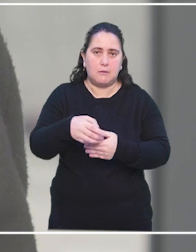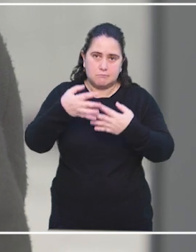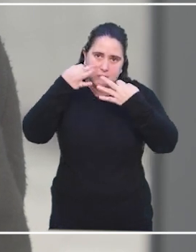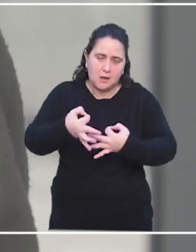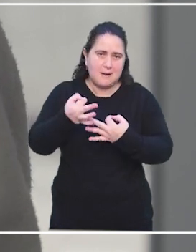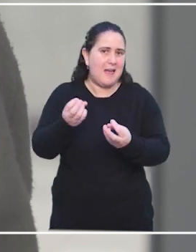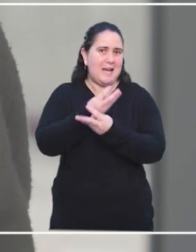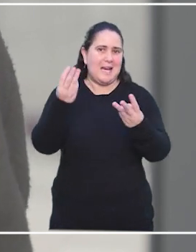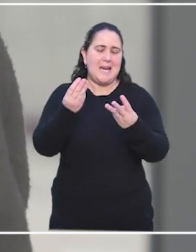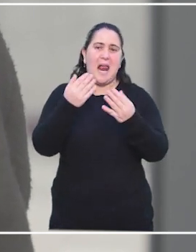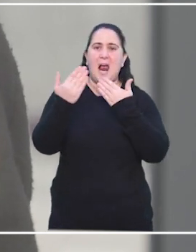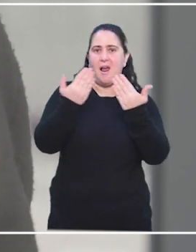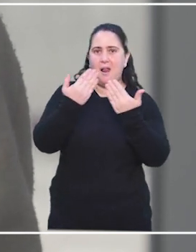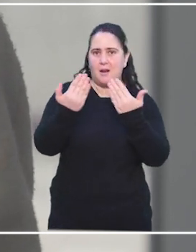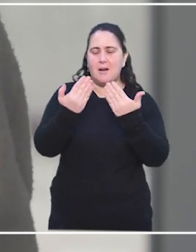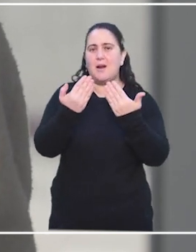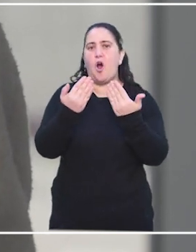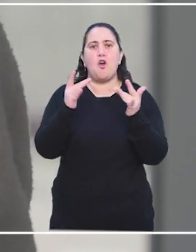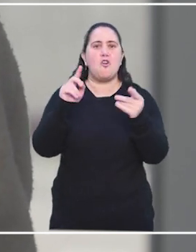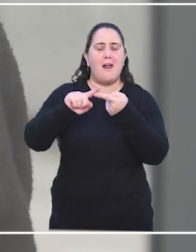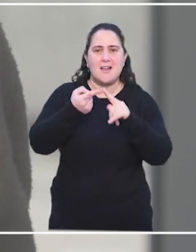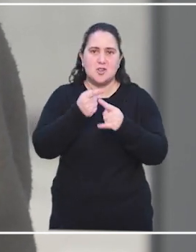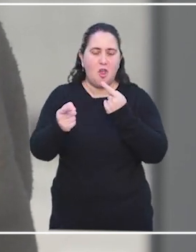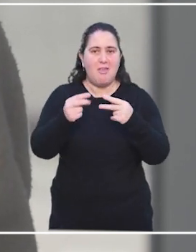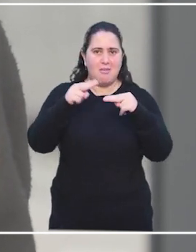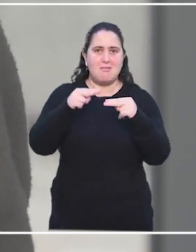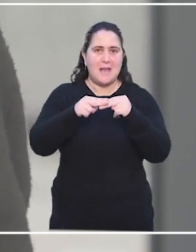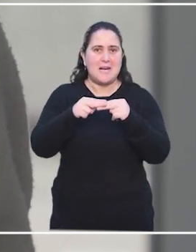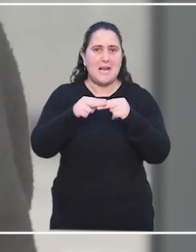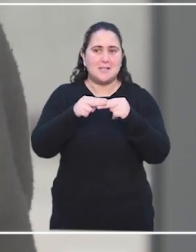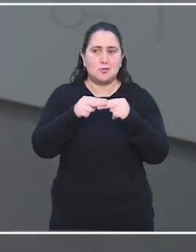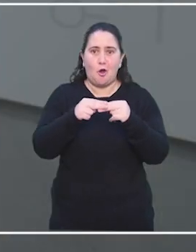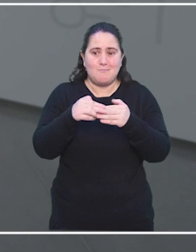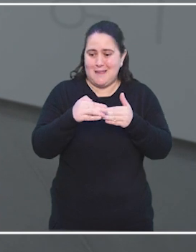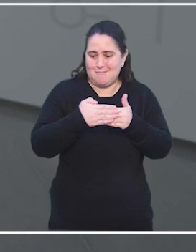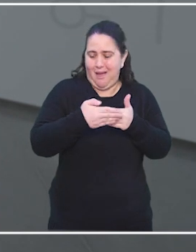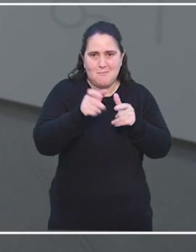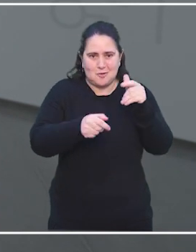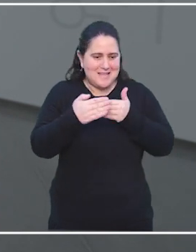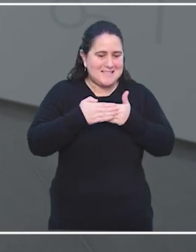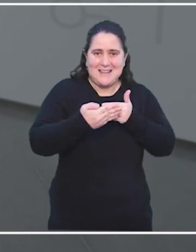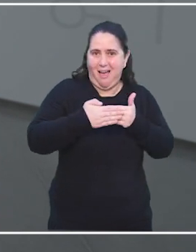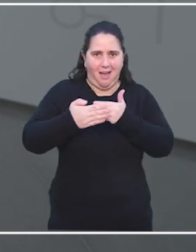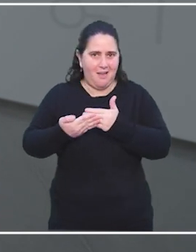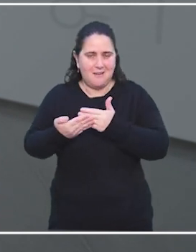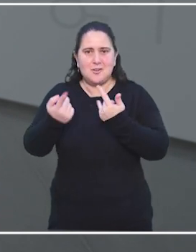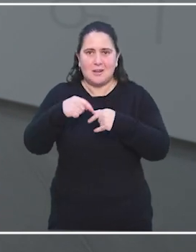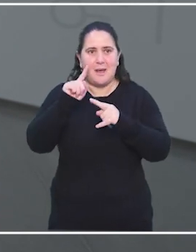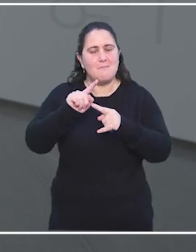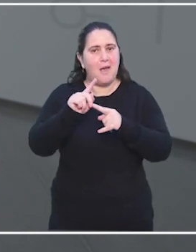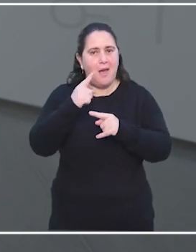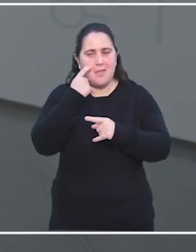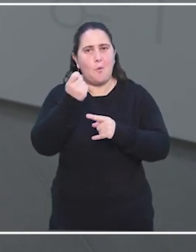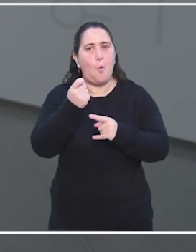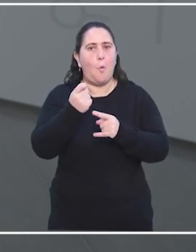en general nuestras conversaciones, nuestras relaciones en línea son bien locales. Entonces igual vemos un reflejo de la